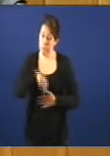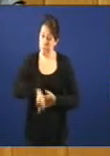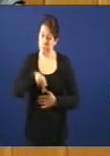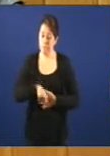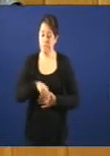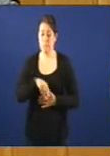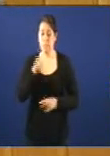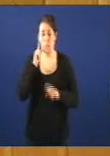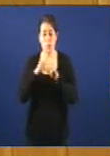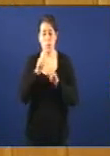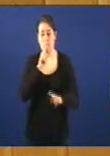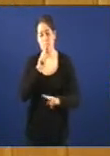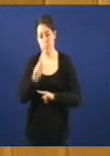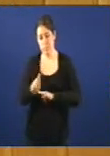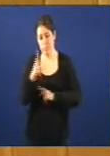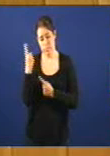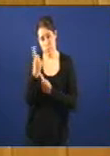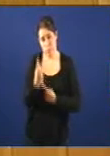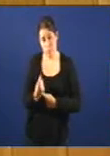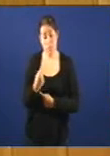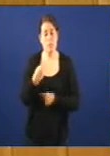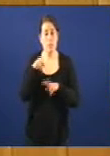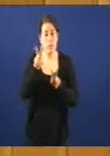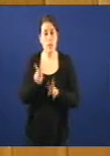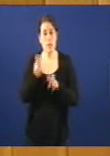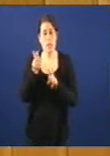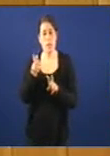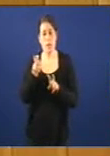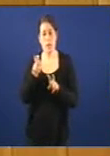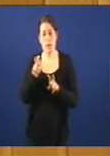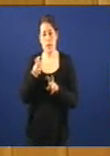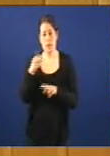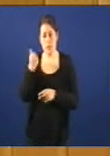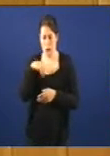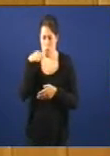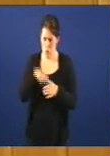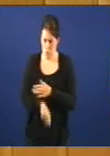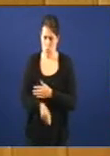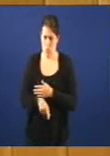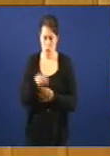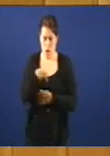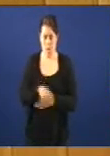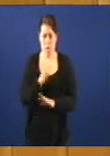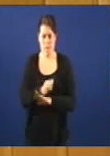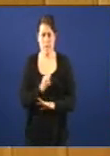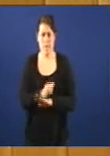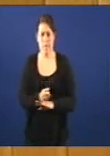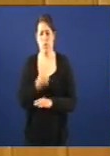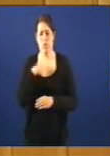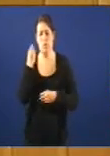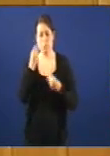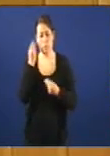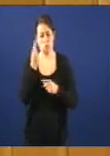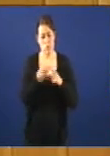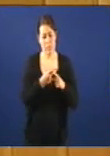dar resposta a esta interpelación sobre un tema que foi profusamente tratado nesta Cámara en o que creo que a xunta